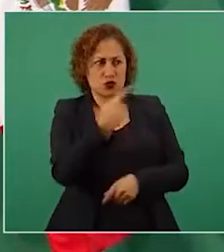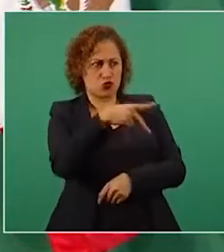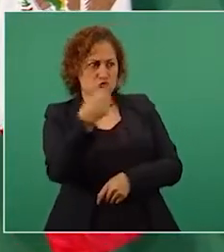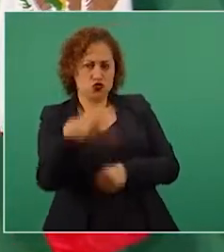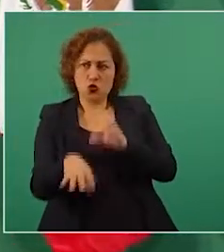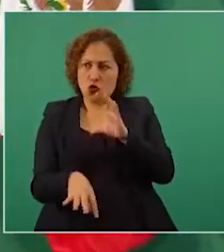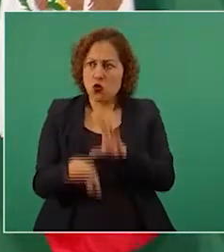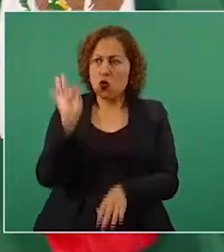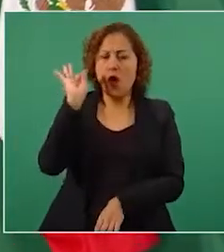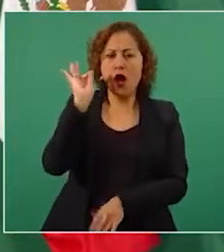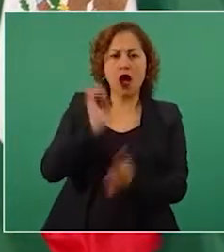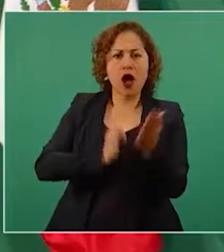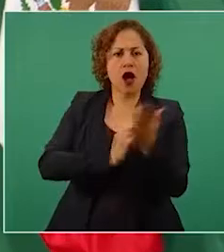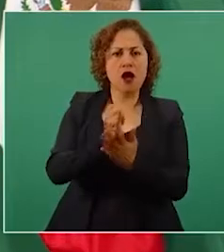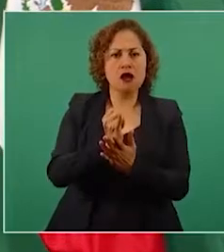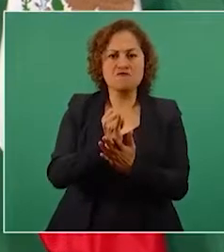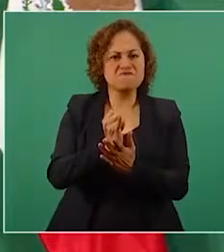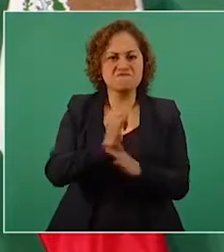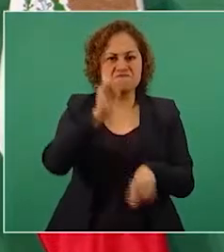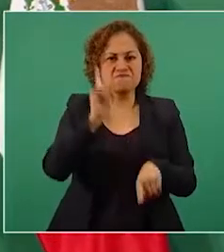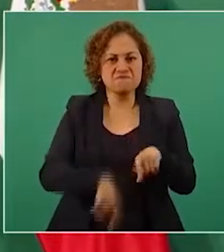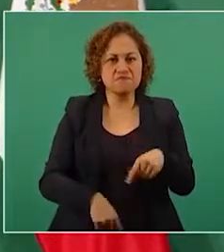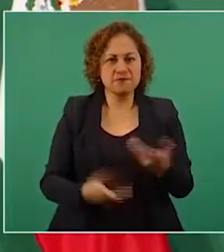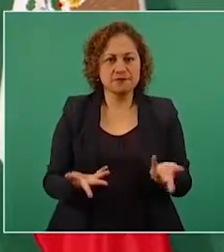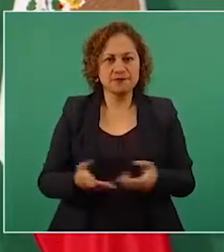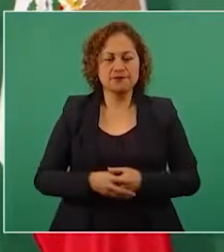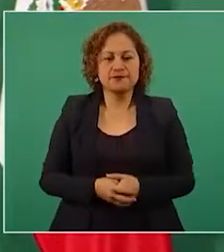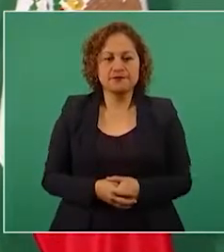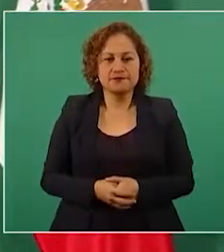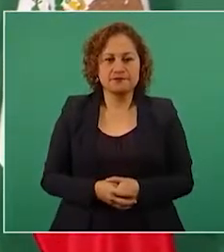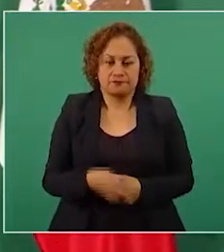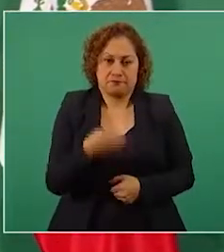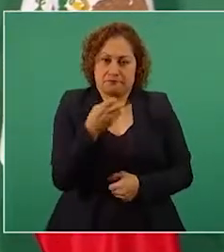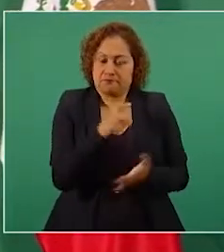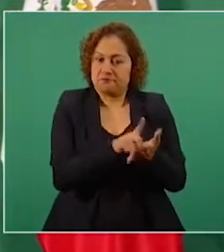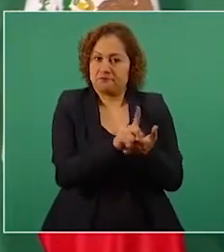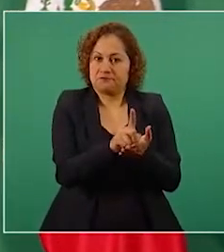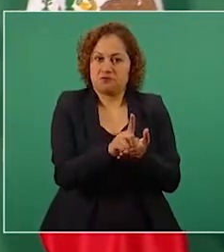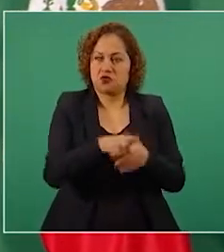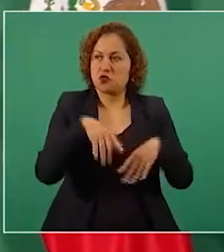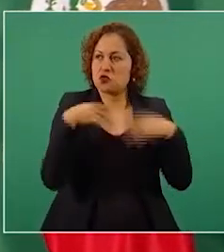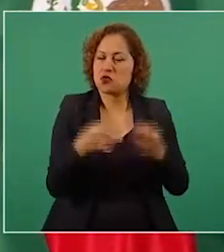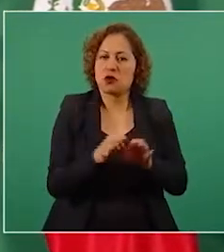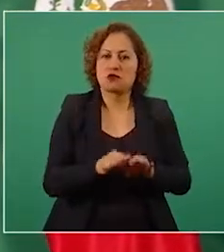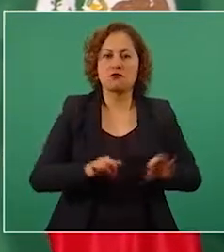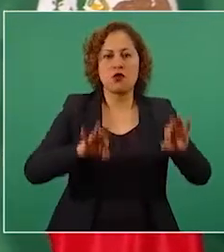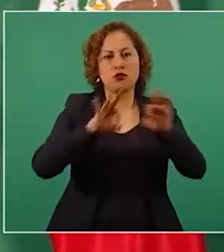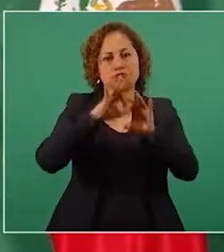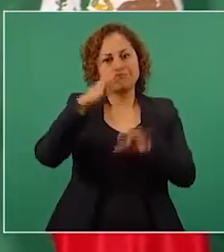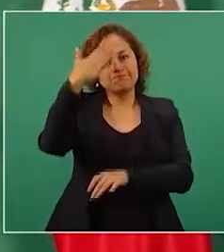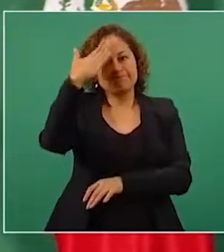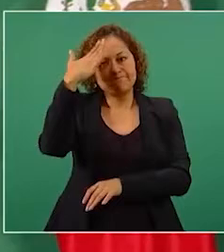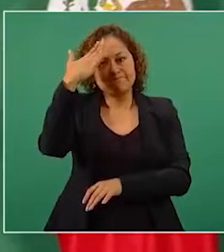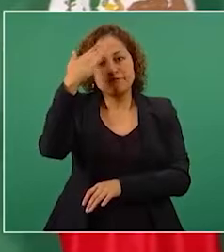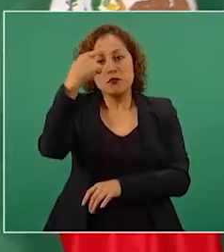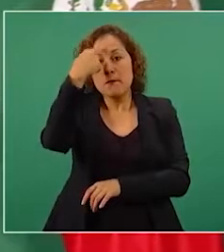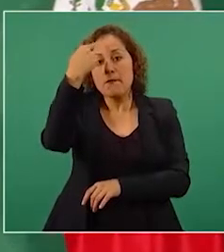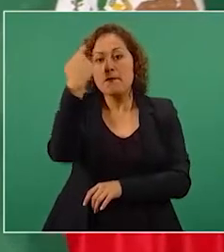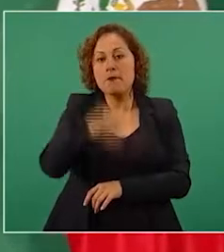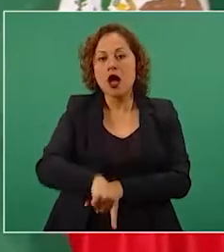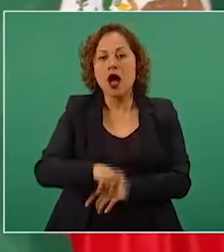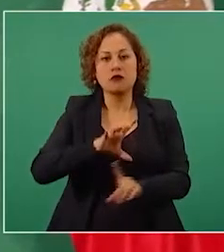un derecho fundamental, un derecho democrático.